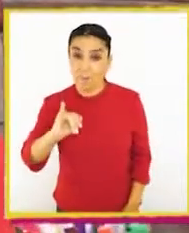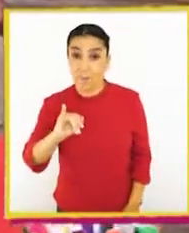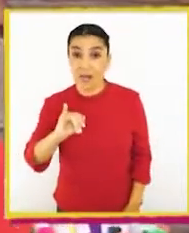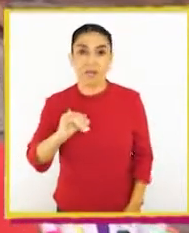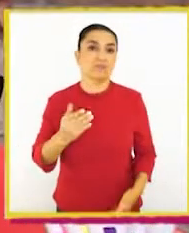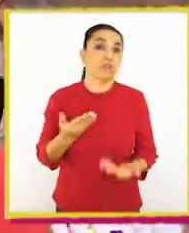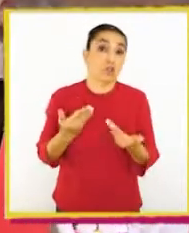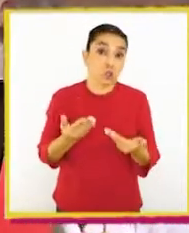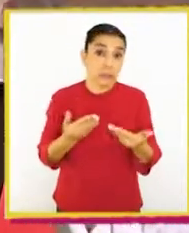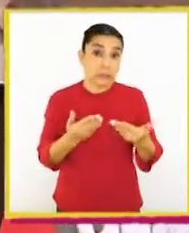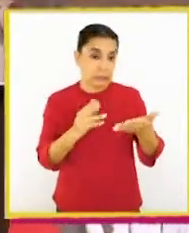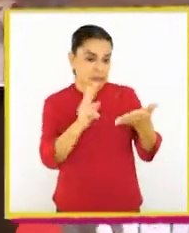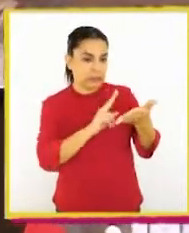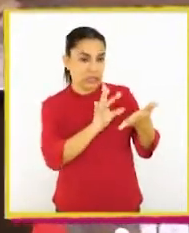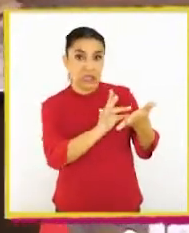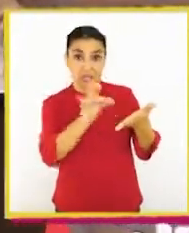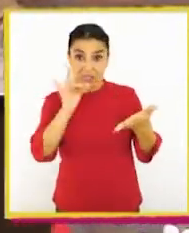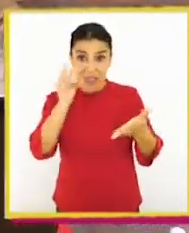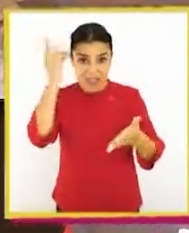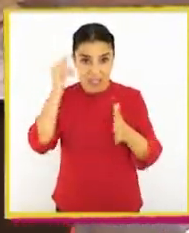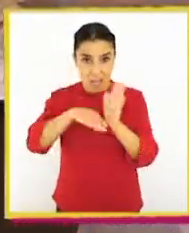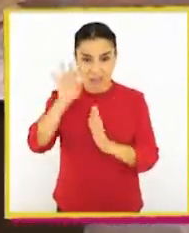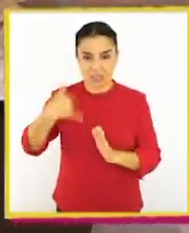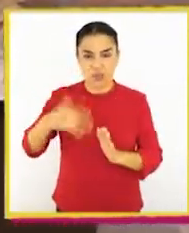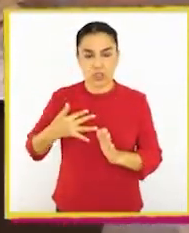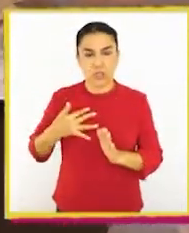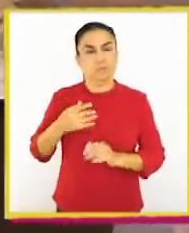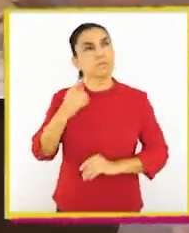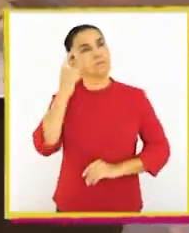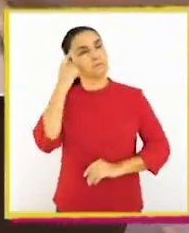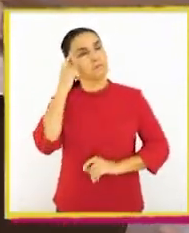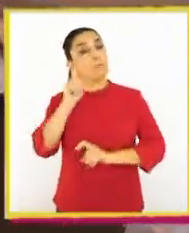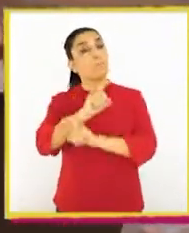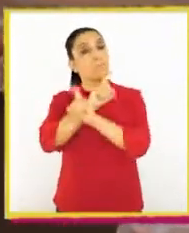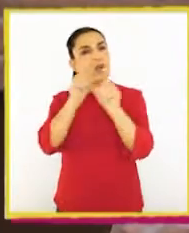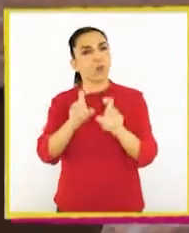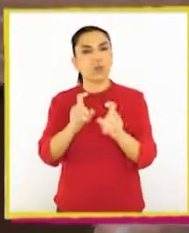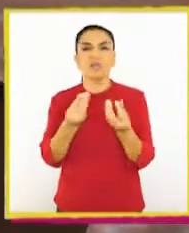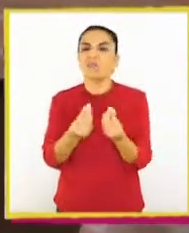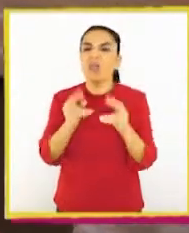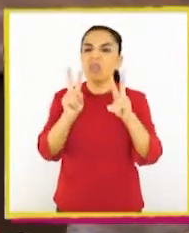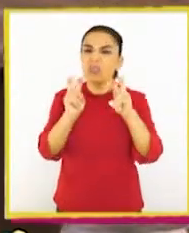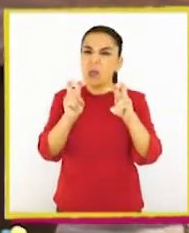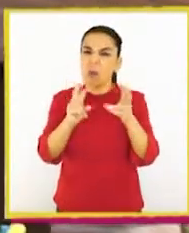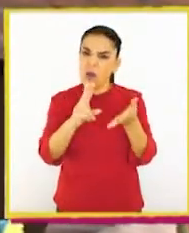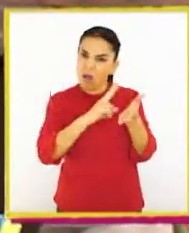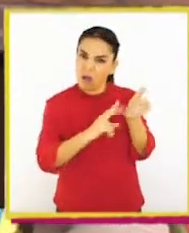para identificarla vamos a hacernos la pregunta ¿de qué habla?